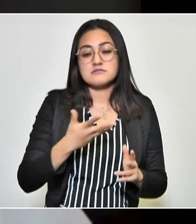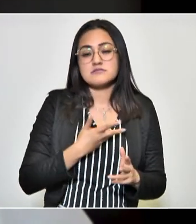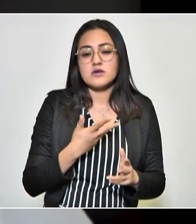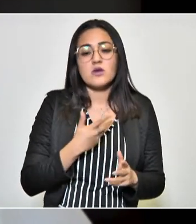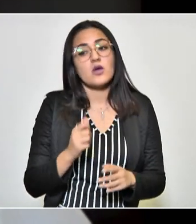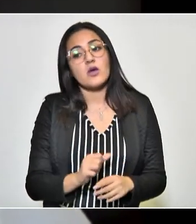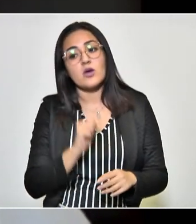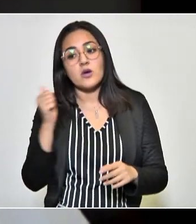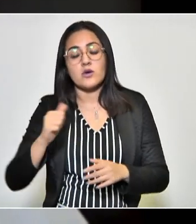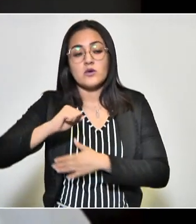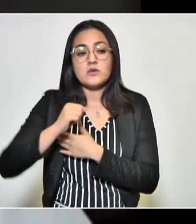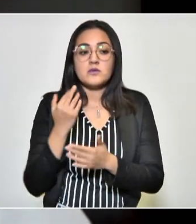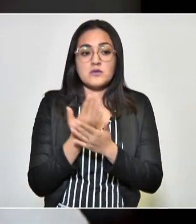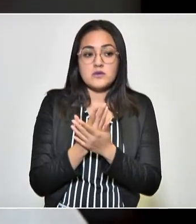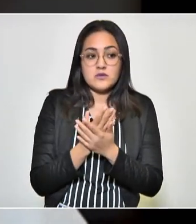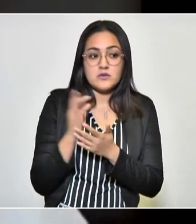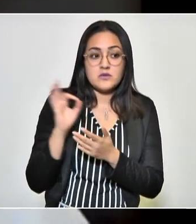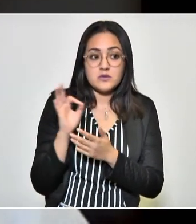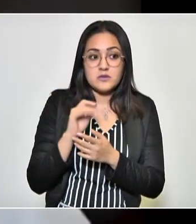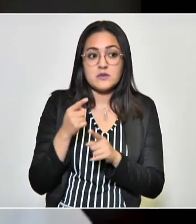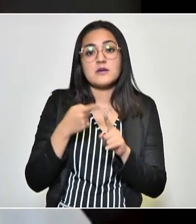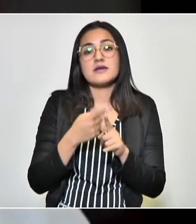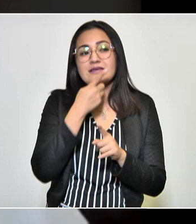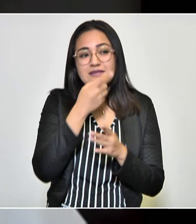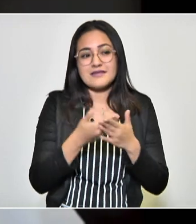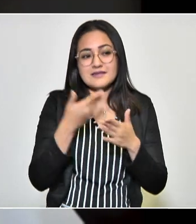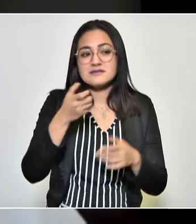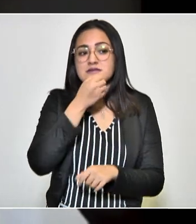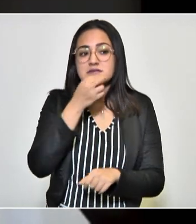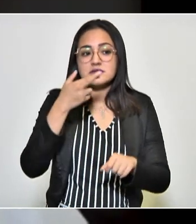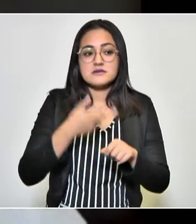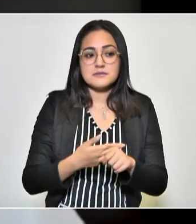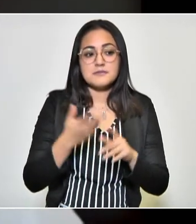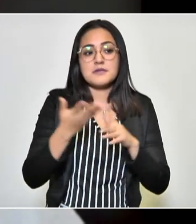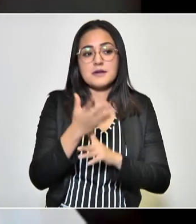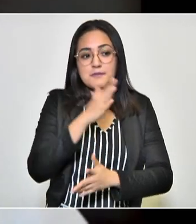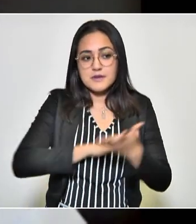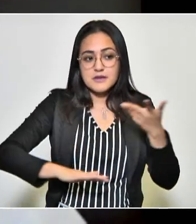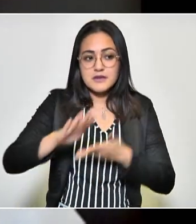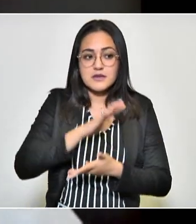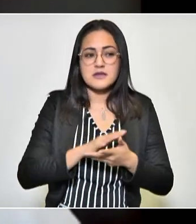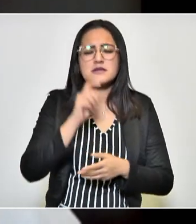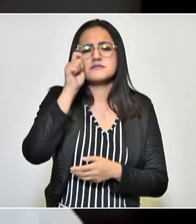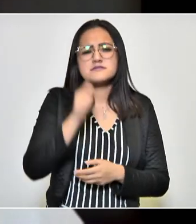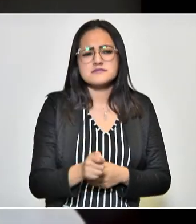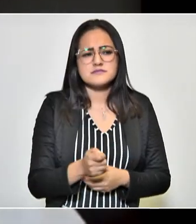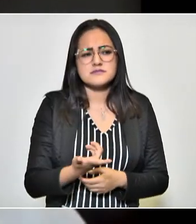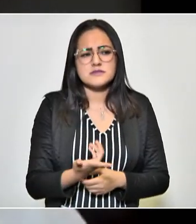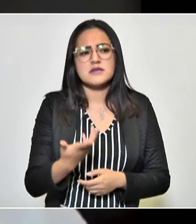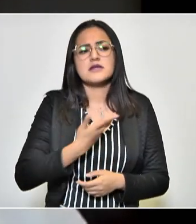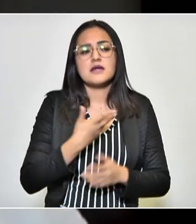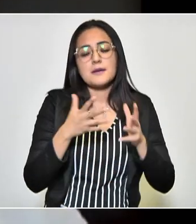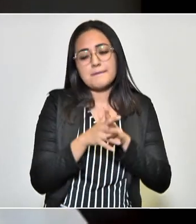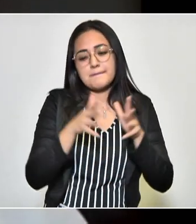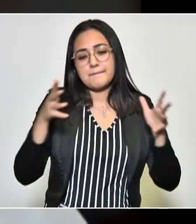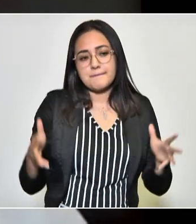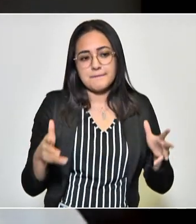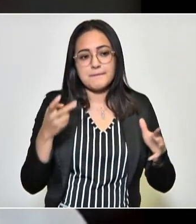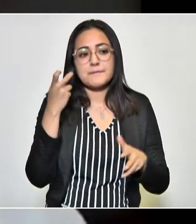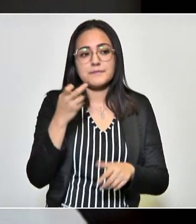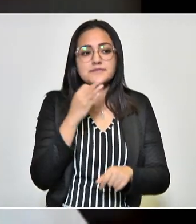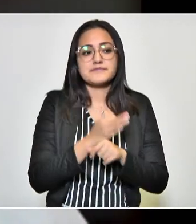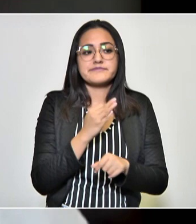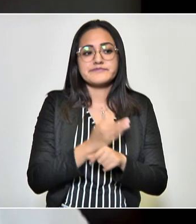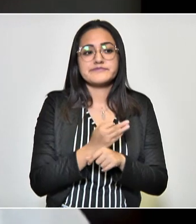tantos módulos resguardados para el caso, como bien señalaba la Secretaría de Medio Ambiente, de que se tuviera que ampliar el